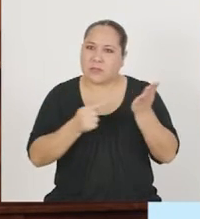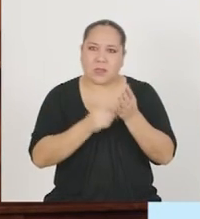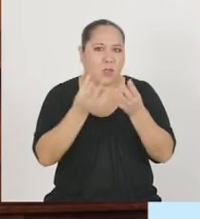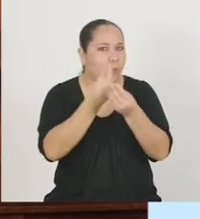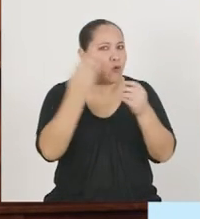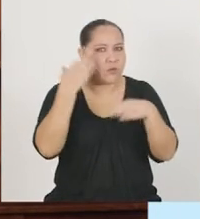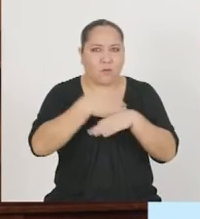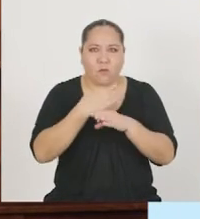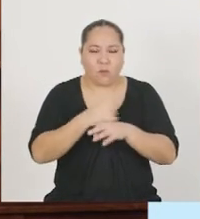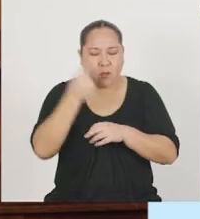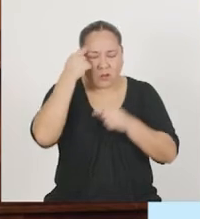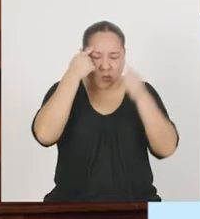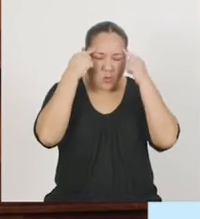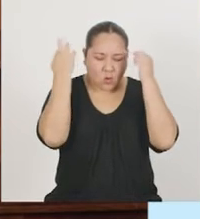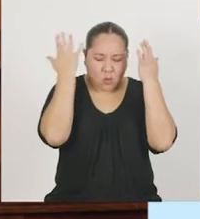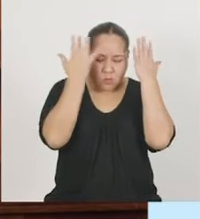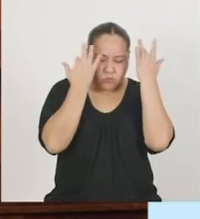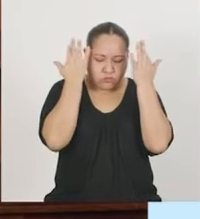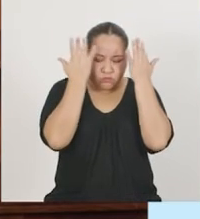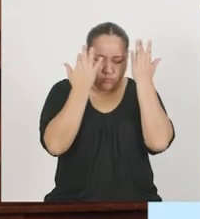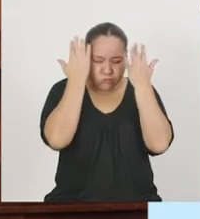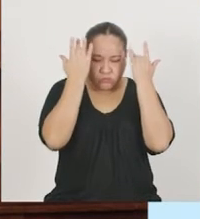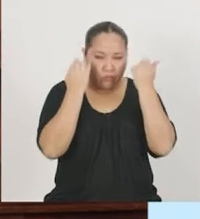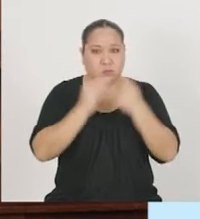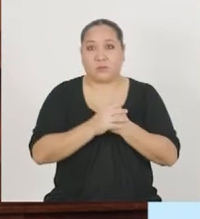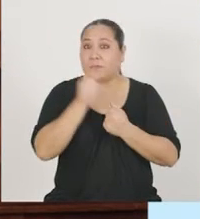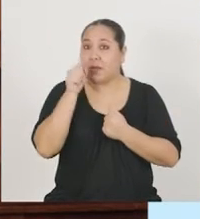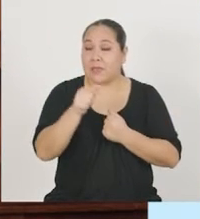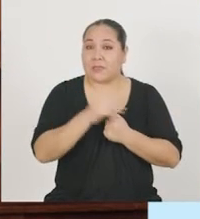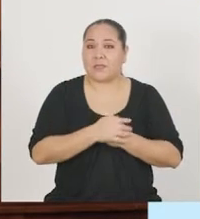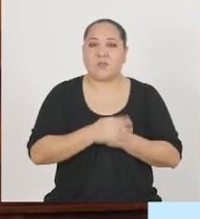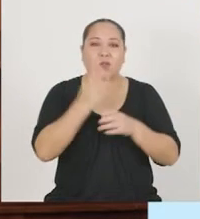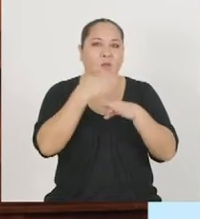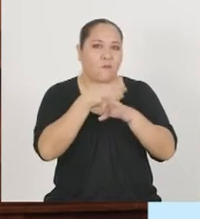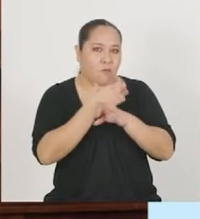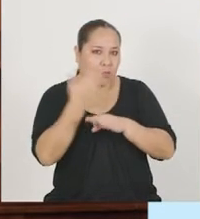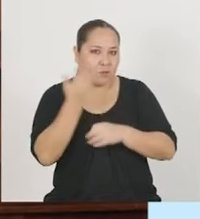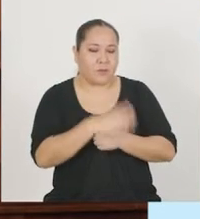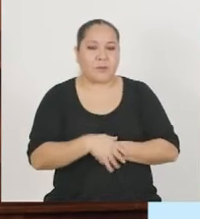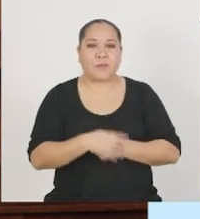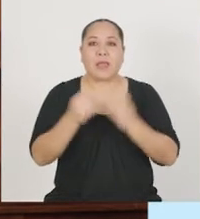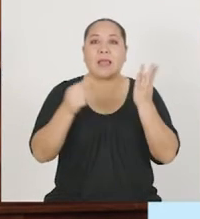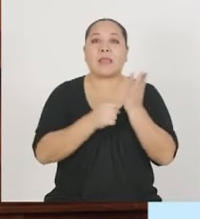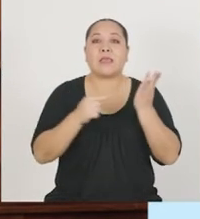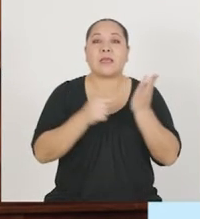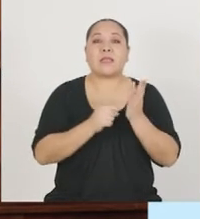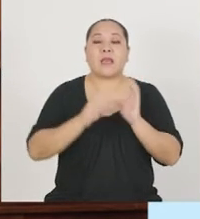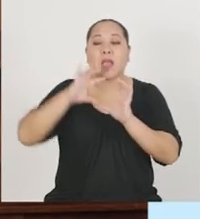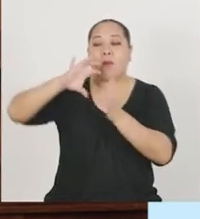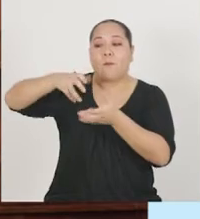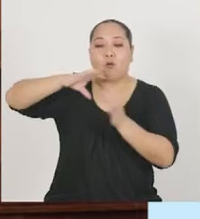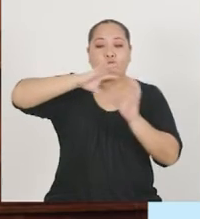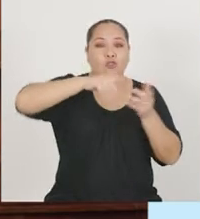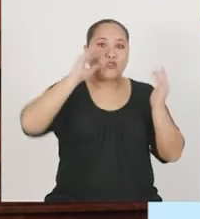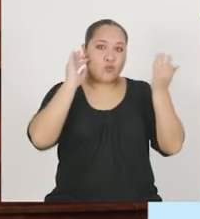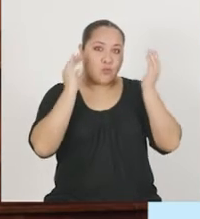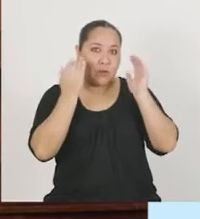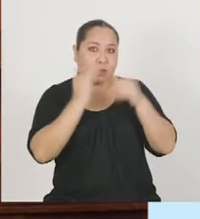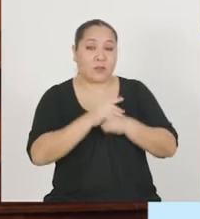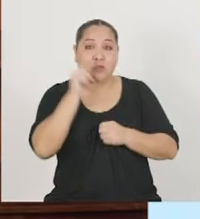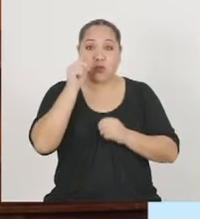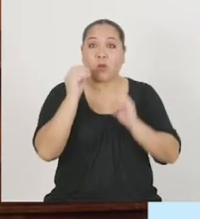herramientas para estimular la creatividad. Y esta es una de ellas, la técnica de mundos